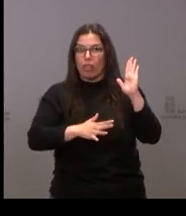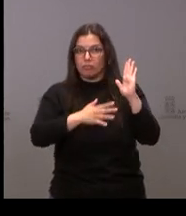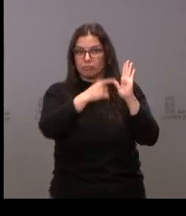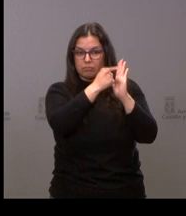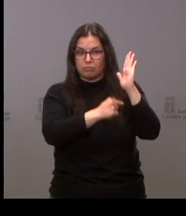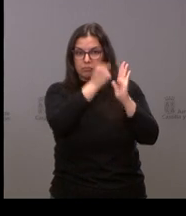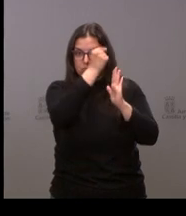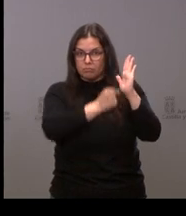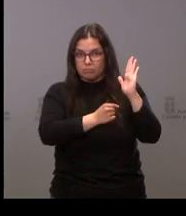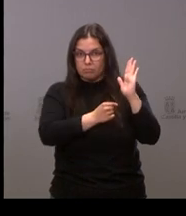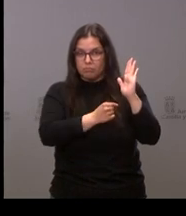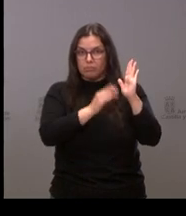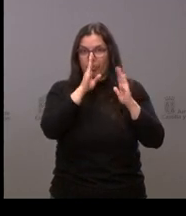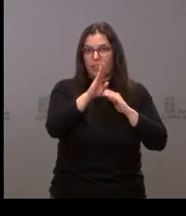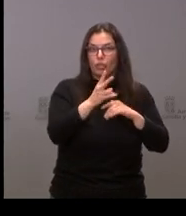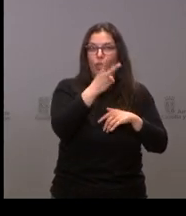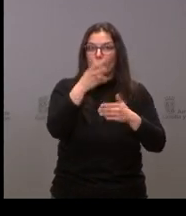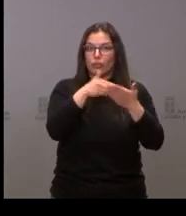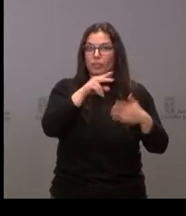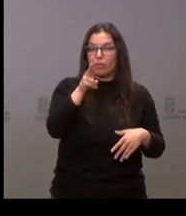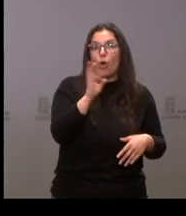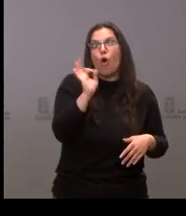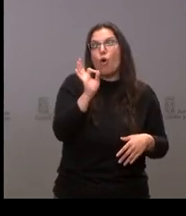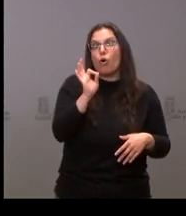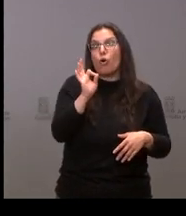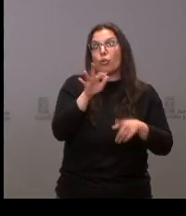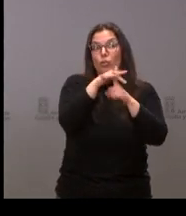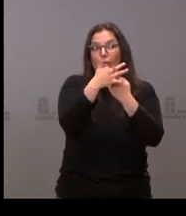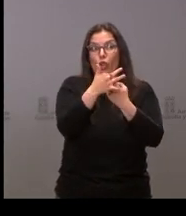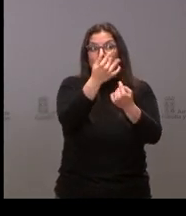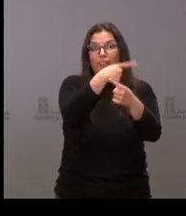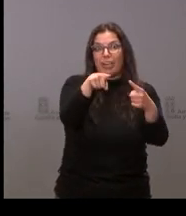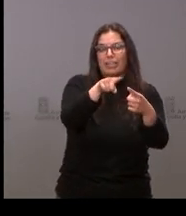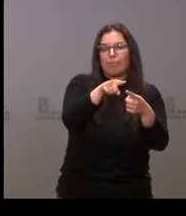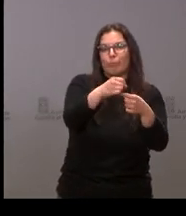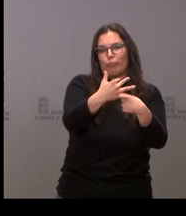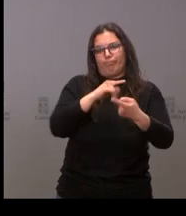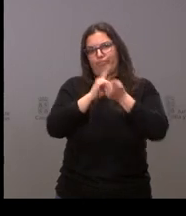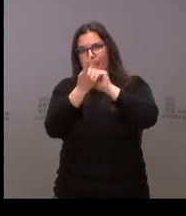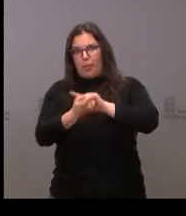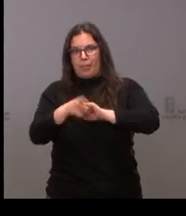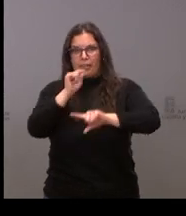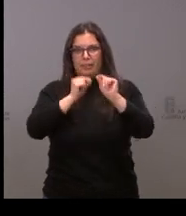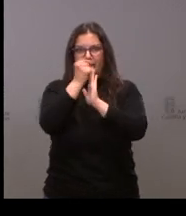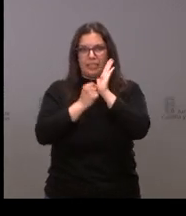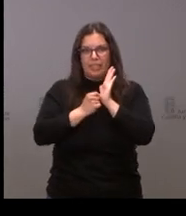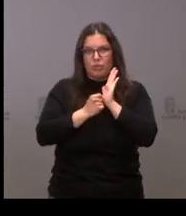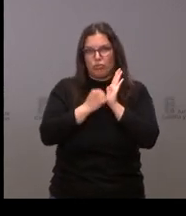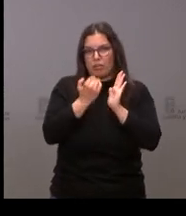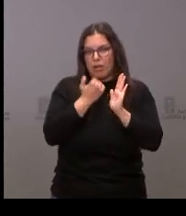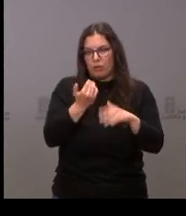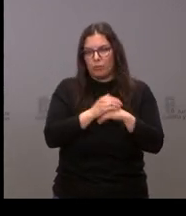ayudas directas de 200 millones de euros o si han cambiado las circunstancias como para modificar un poco los criterios y